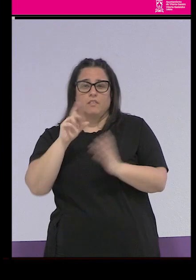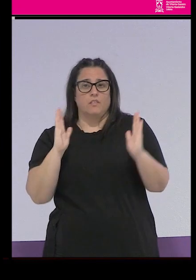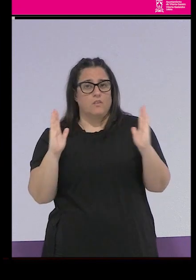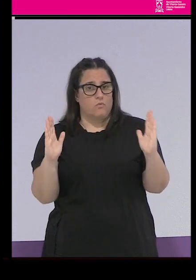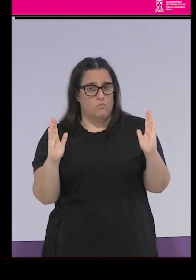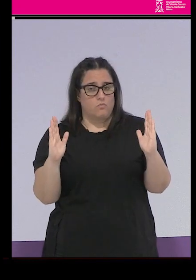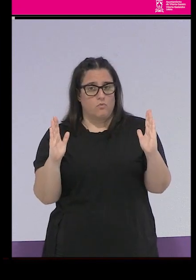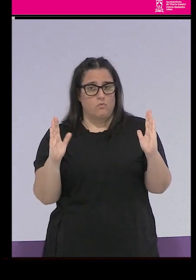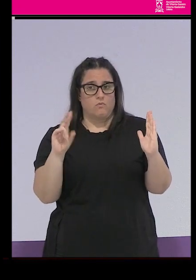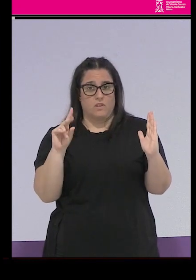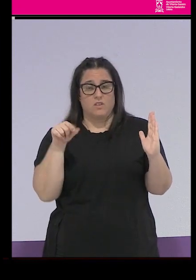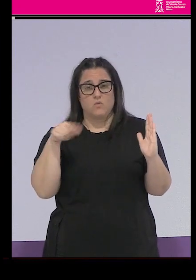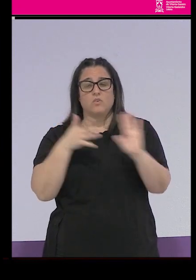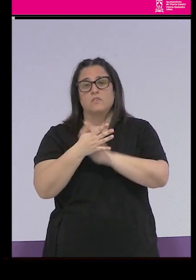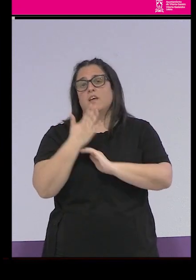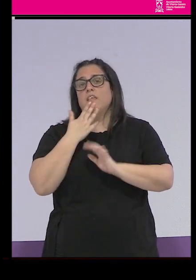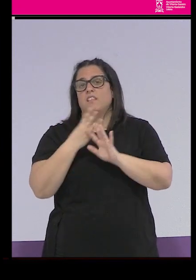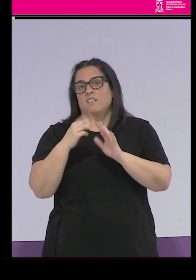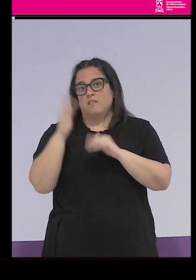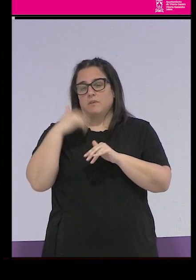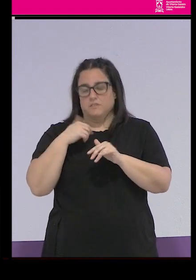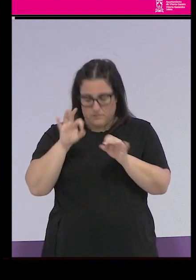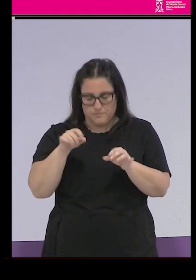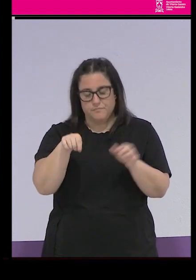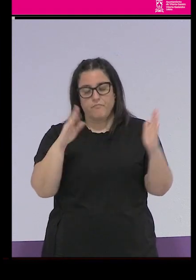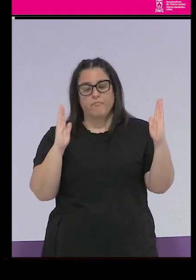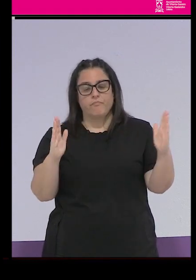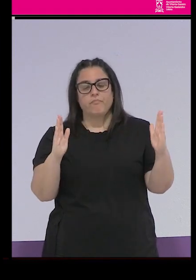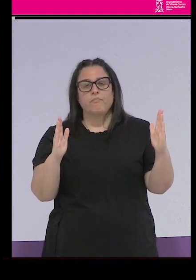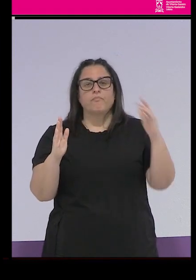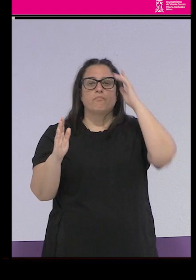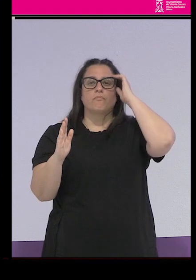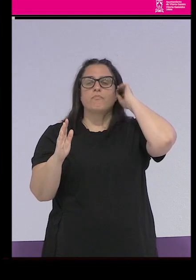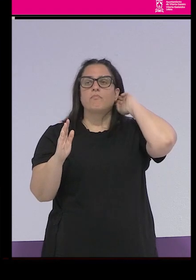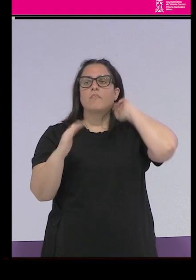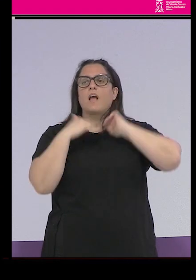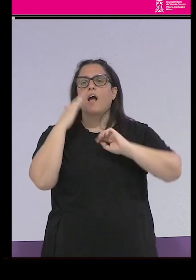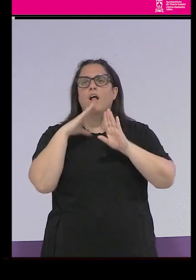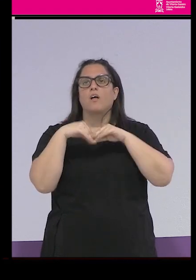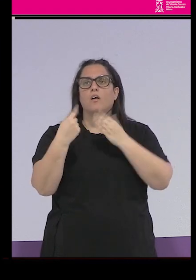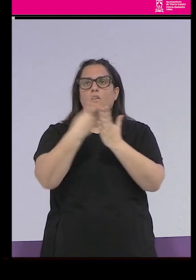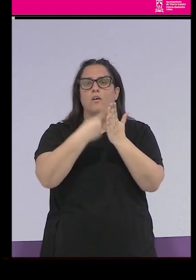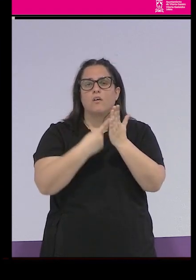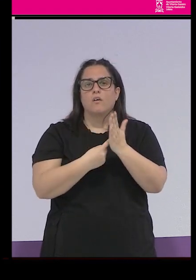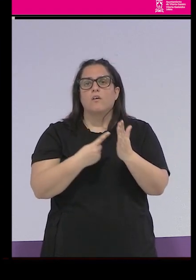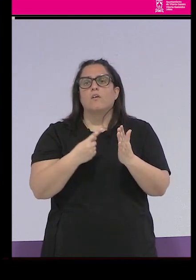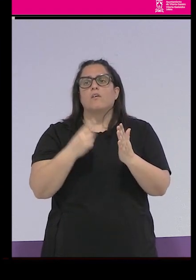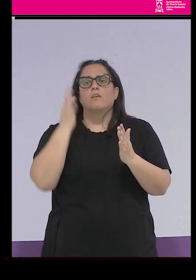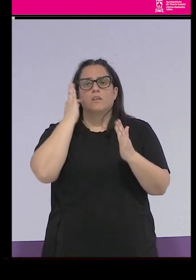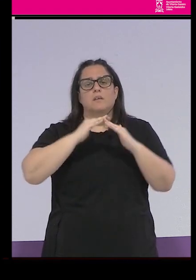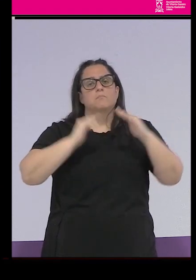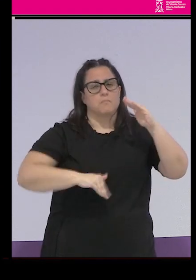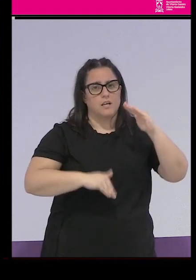era entonces la mayoría de edad. Hay documentados algún caso de niñas más pequeñas y hay también